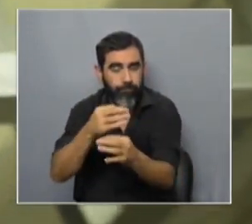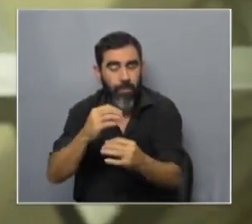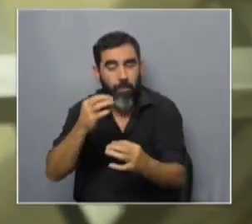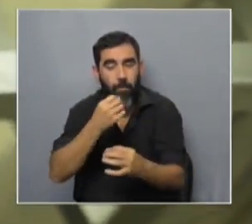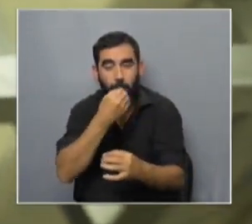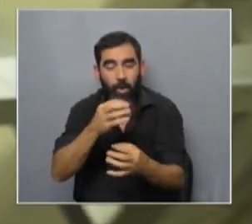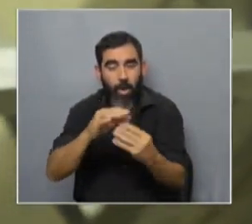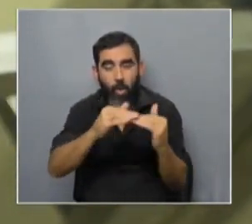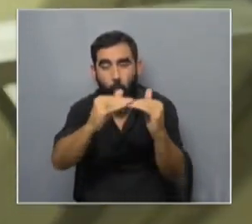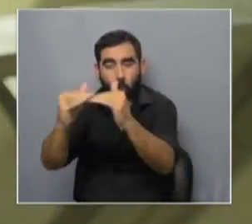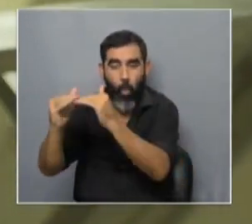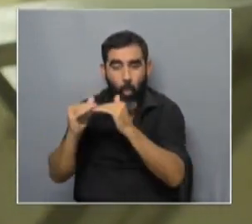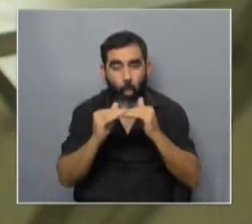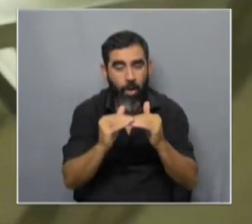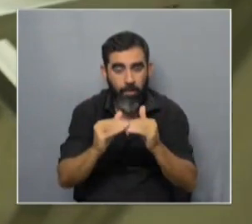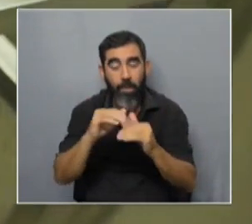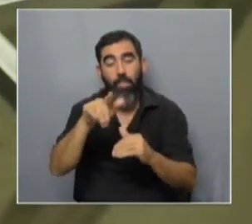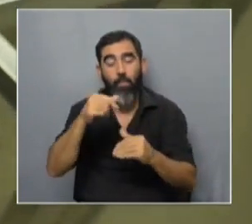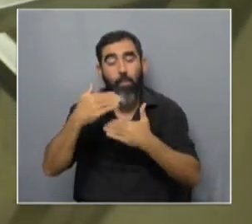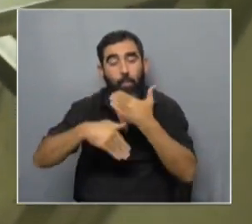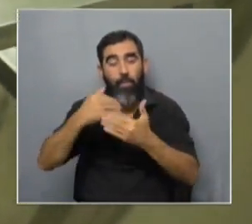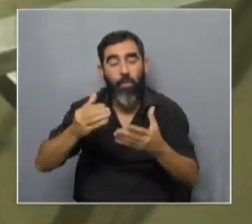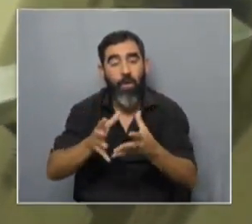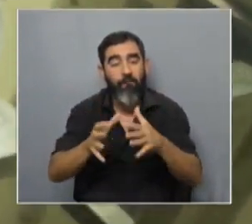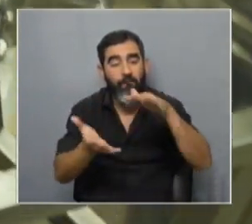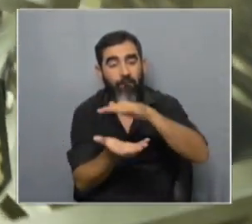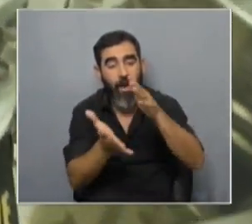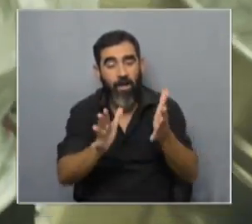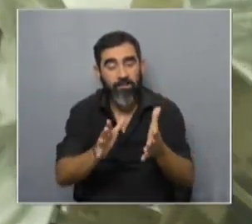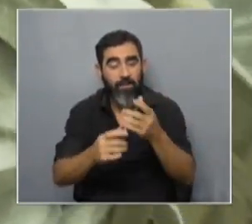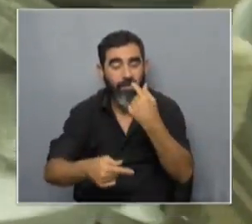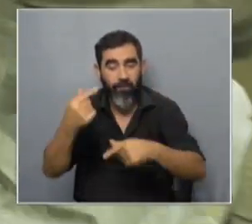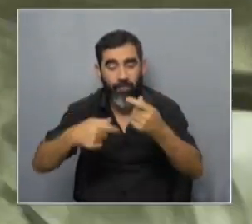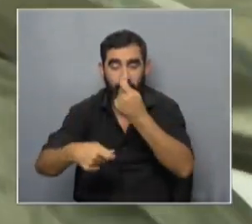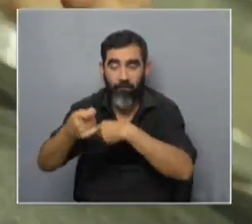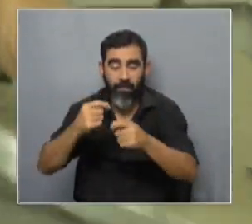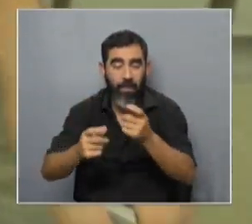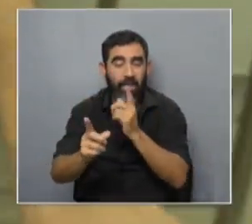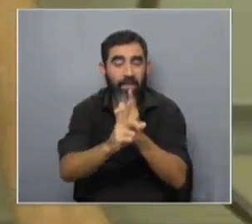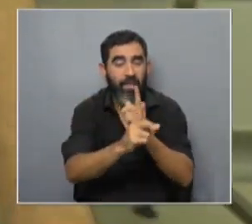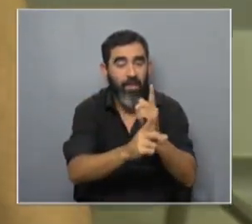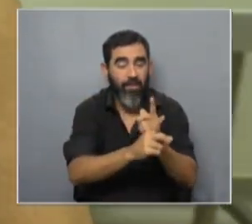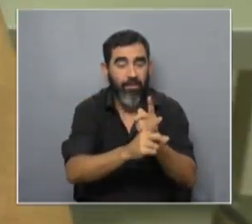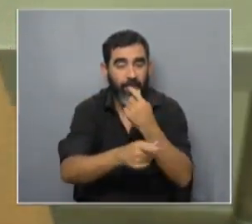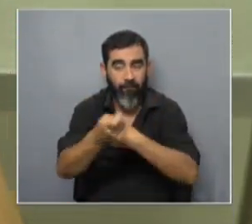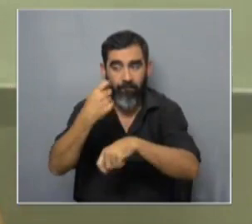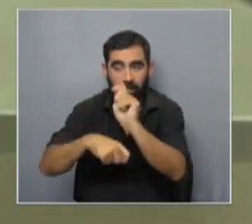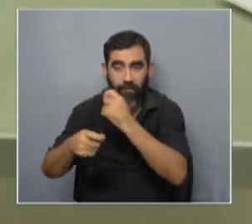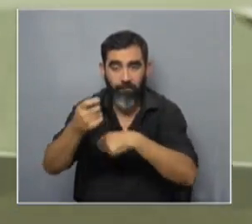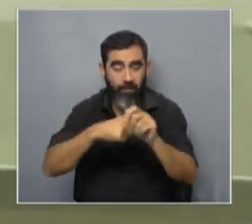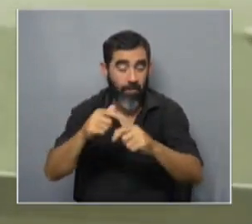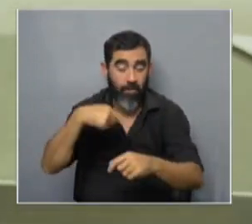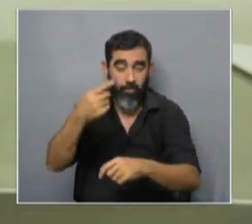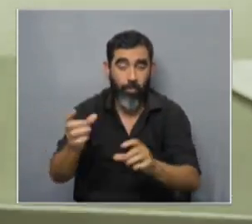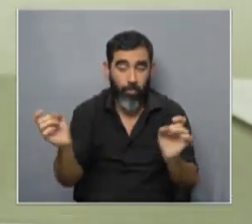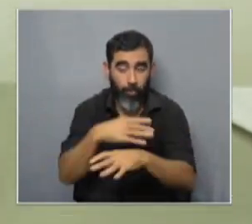granulometría uniforme y luego el proceso de envasado a los cuñetes que vemos abajo para luego